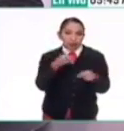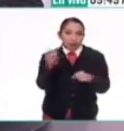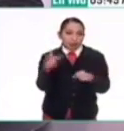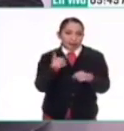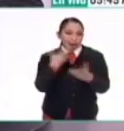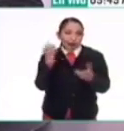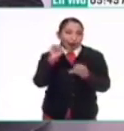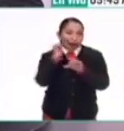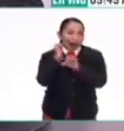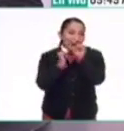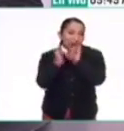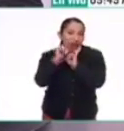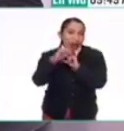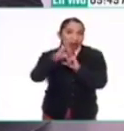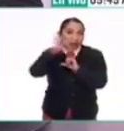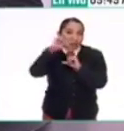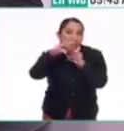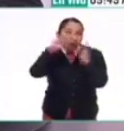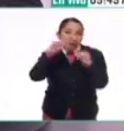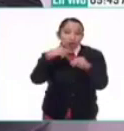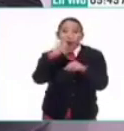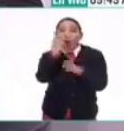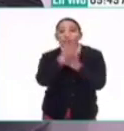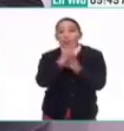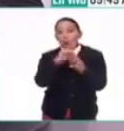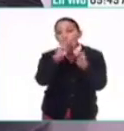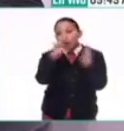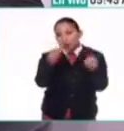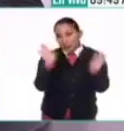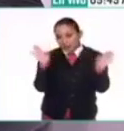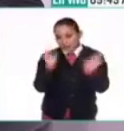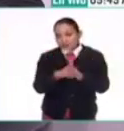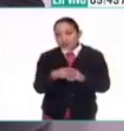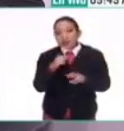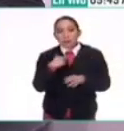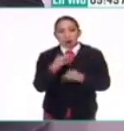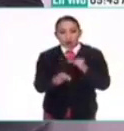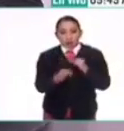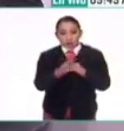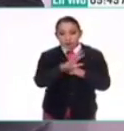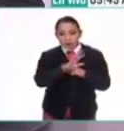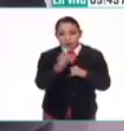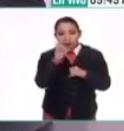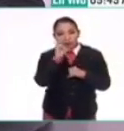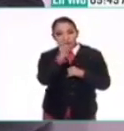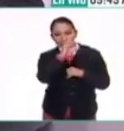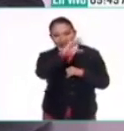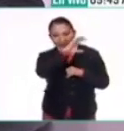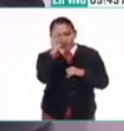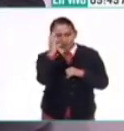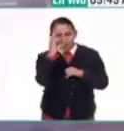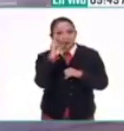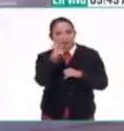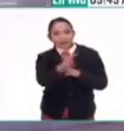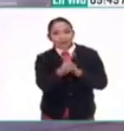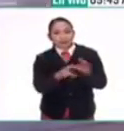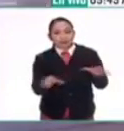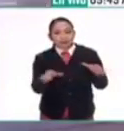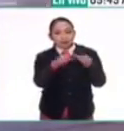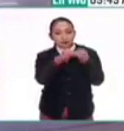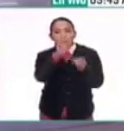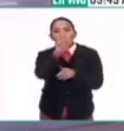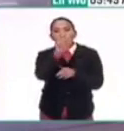no va a ser arqueología de alta montaña, sino de montaña. Pero bueno, al final de cuentas estamos viendo ahora en la imagen el volcán